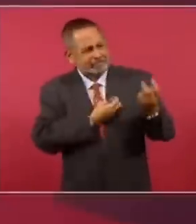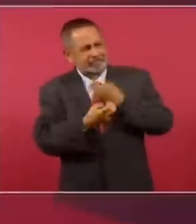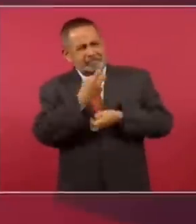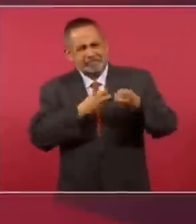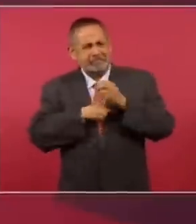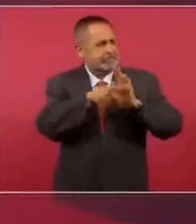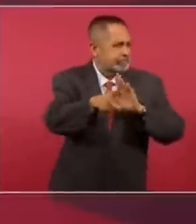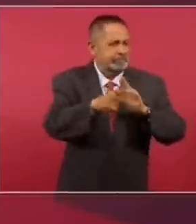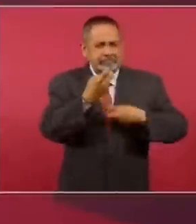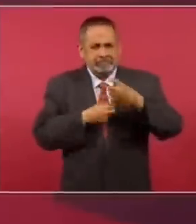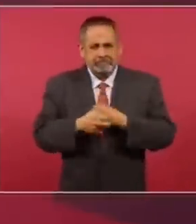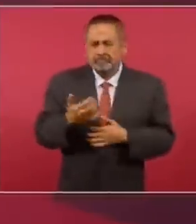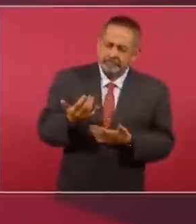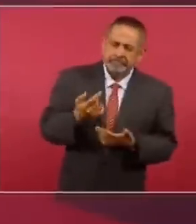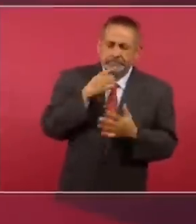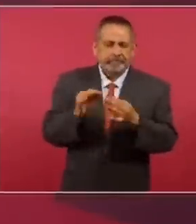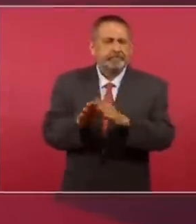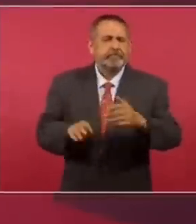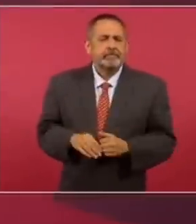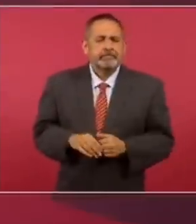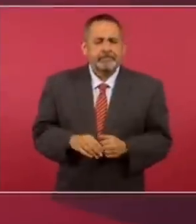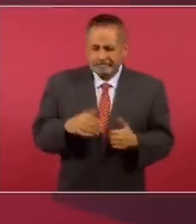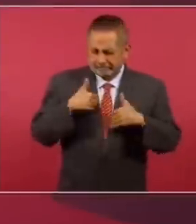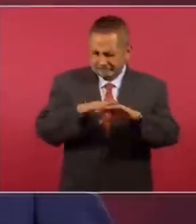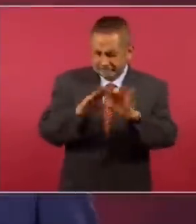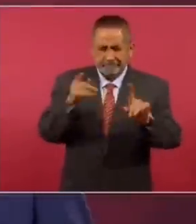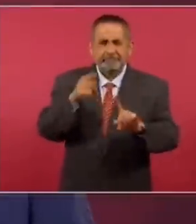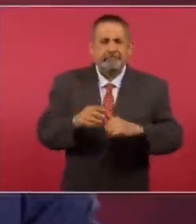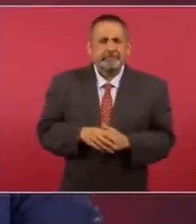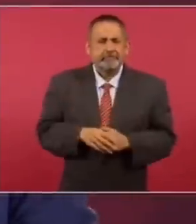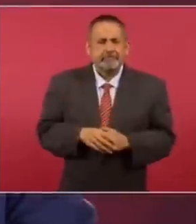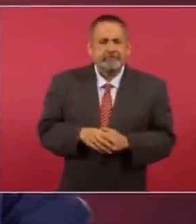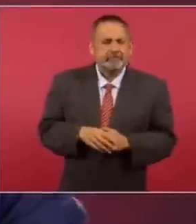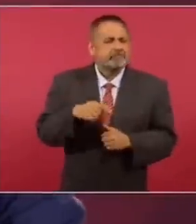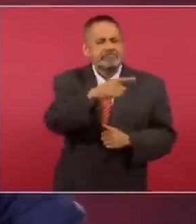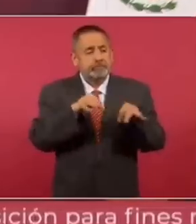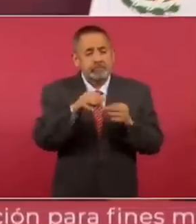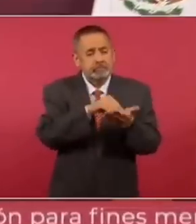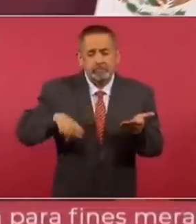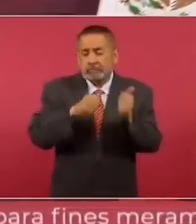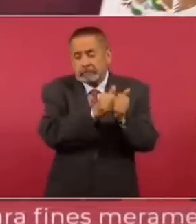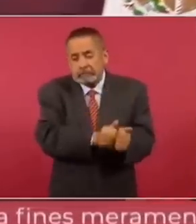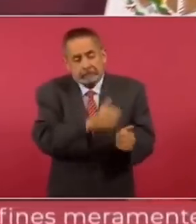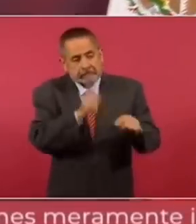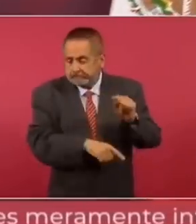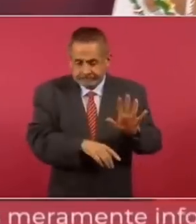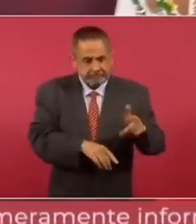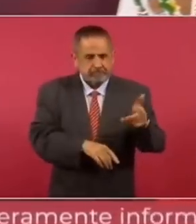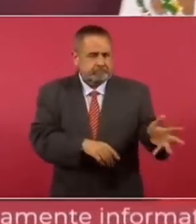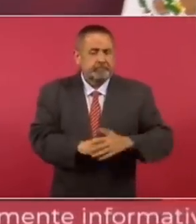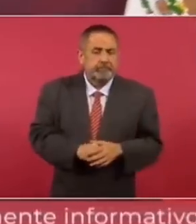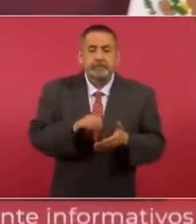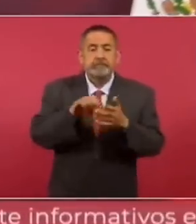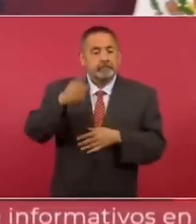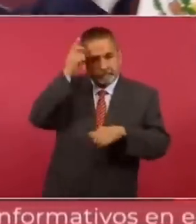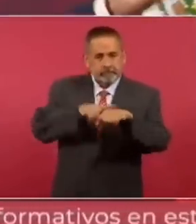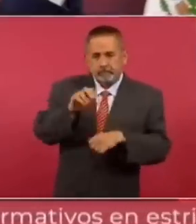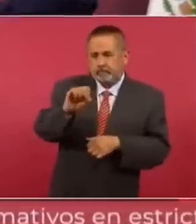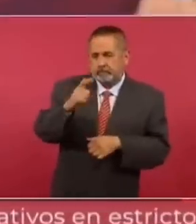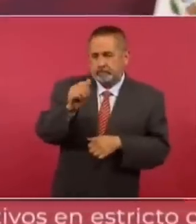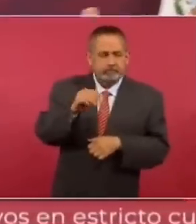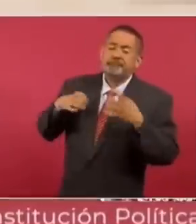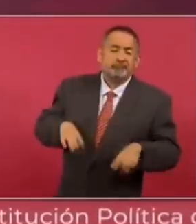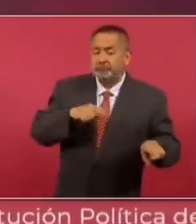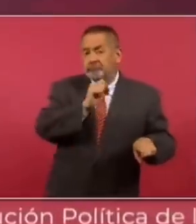hablando coloquialmente también, porque así se entiende mejor, nos hacen lo que el viento a Juárez. Y el director de Seganme confió